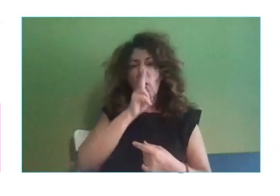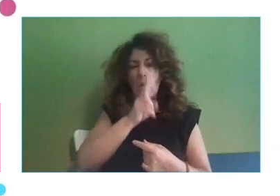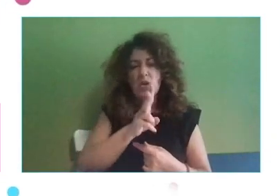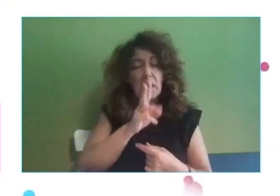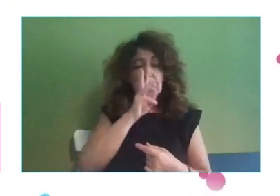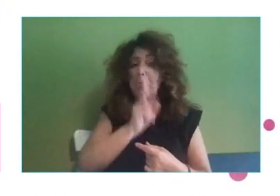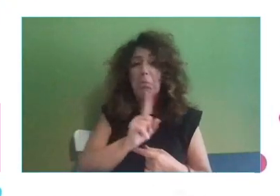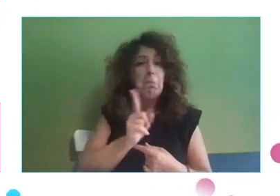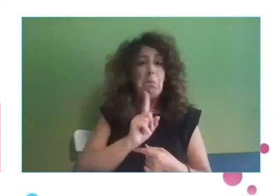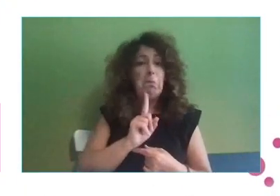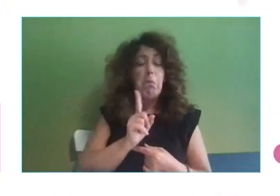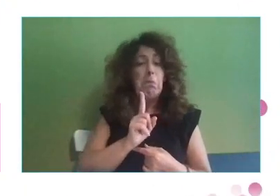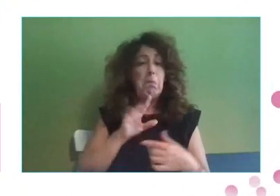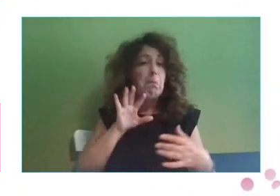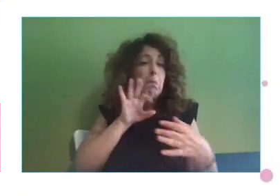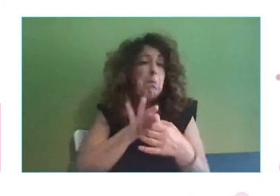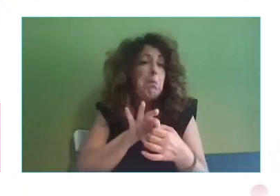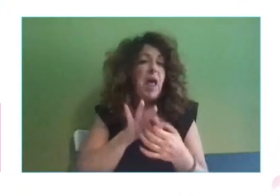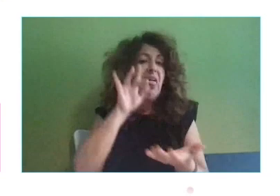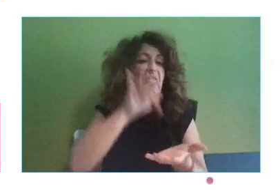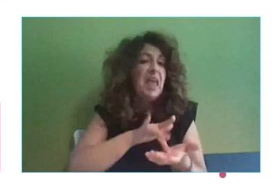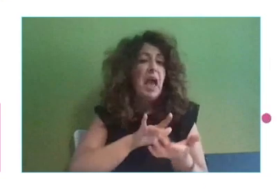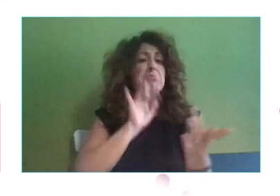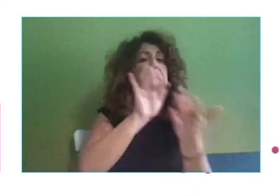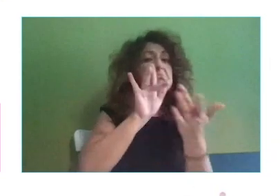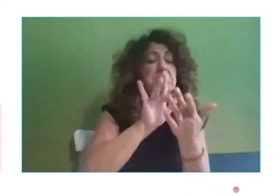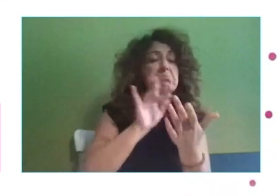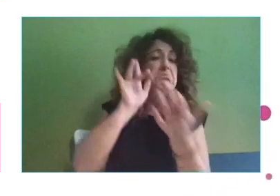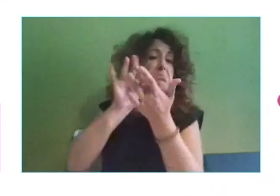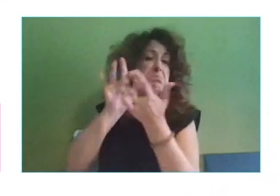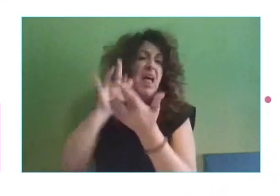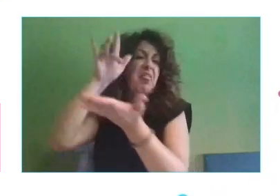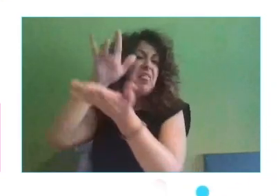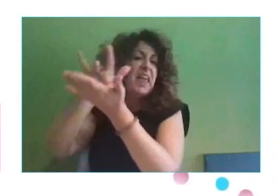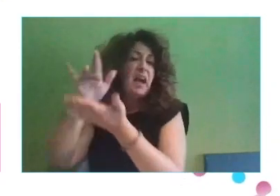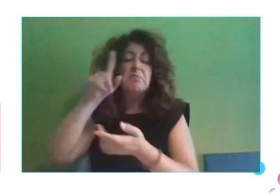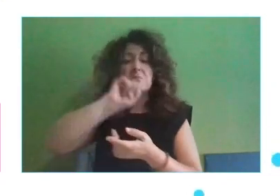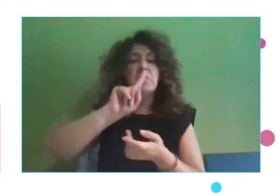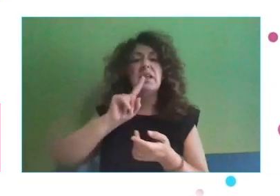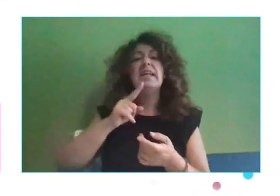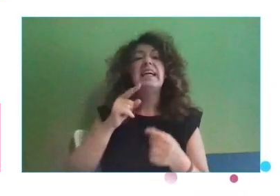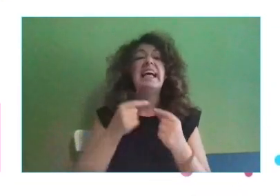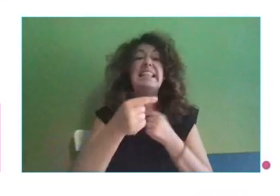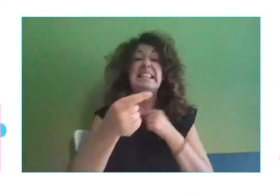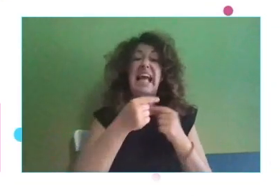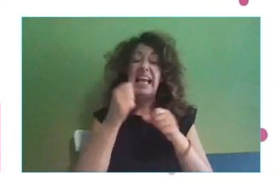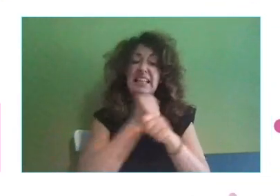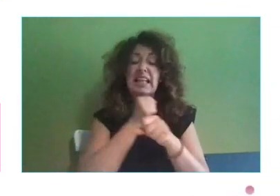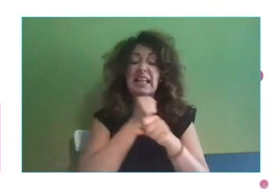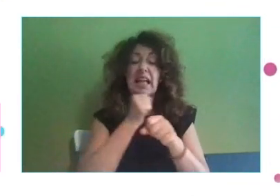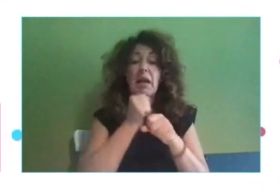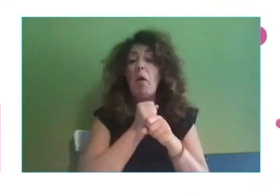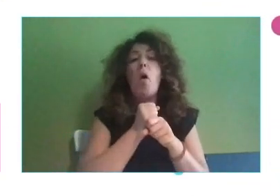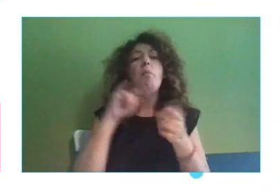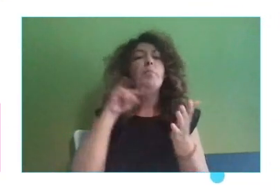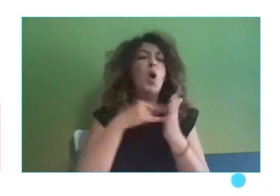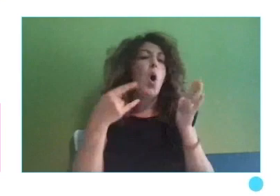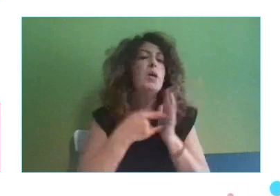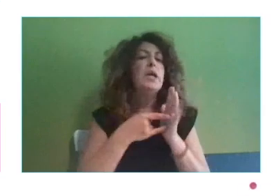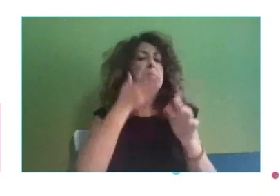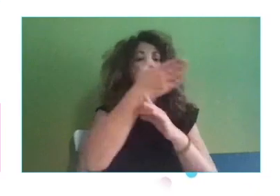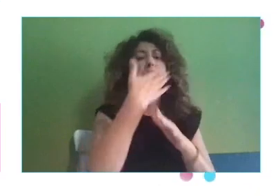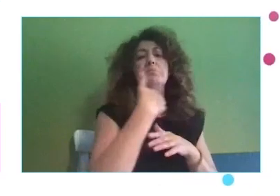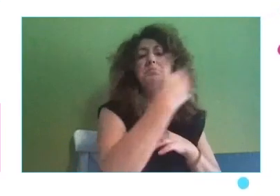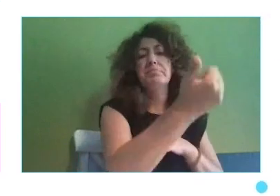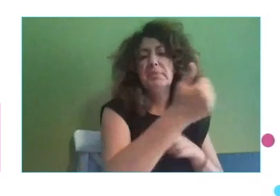prácticamente con vinculaciones diarias o semanales. Es decir, ya pasamos de teletrabajar a empezar a trabajar por proyectos o por tareas. Quedaros un poco con esa